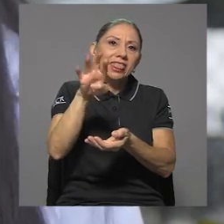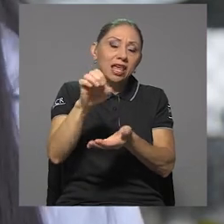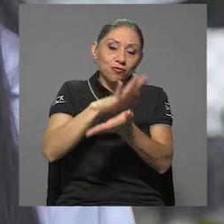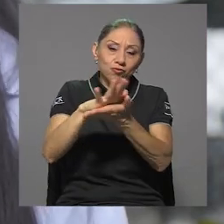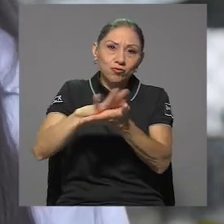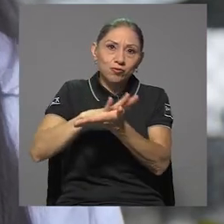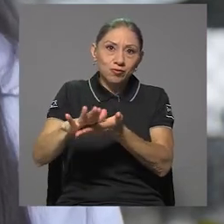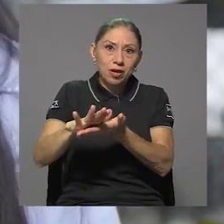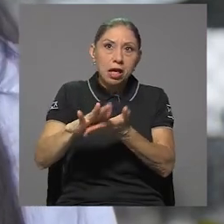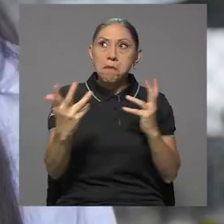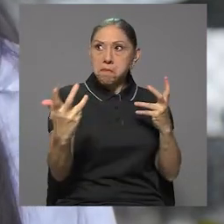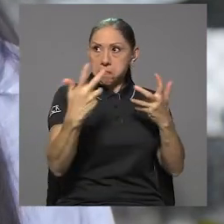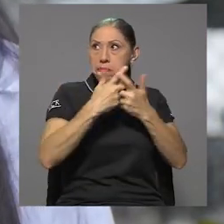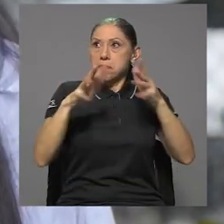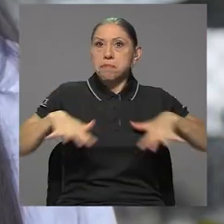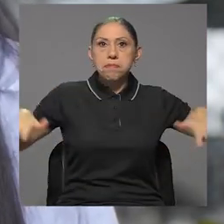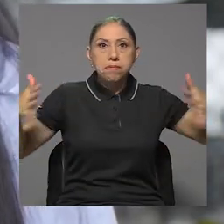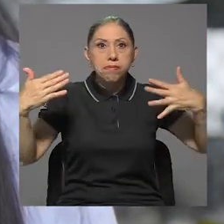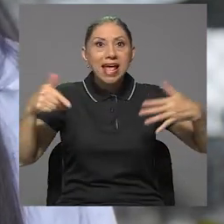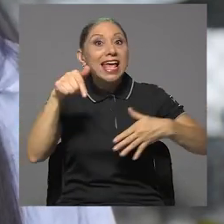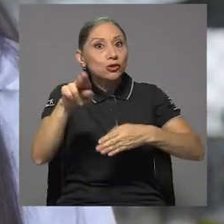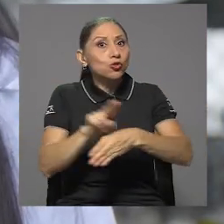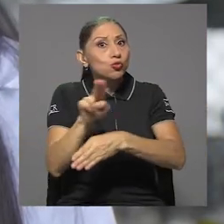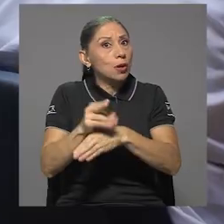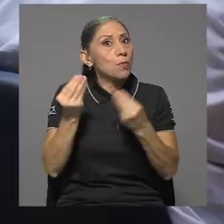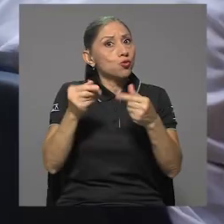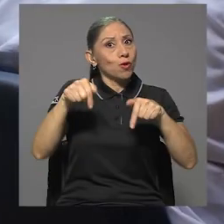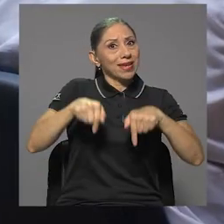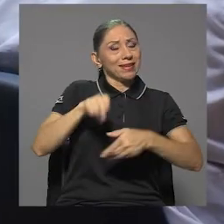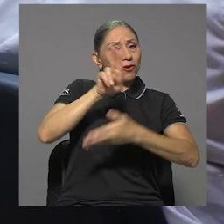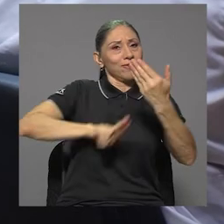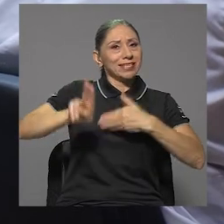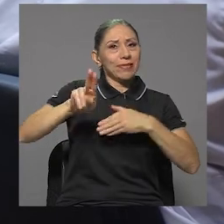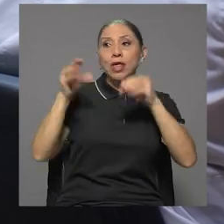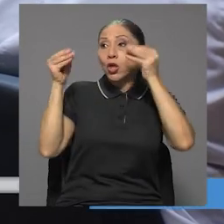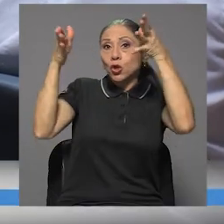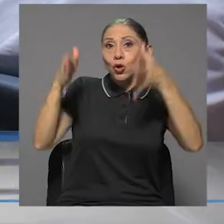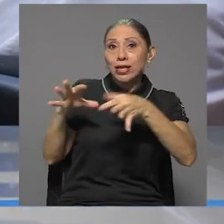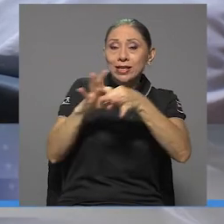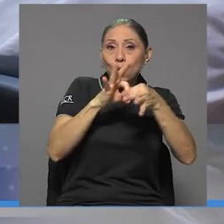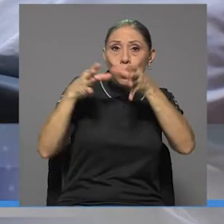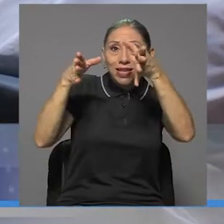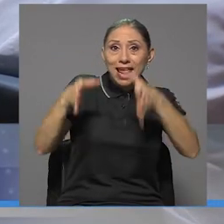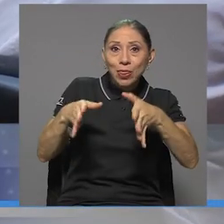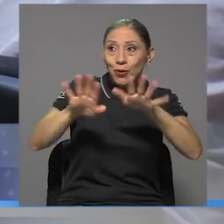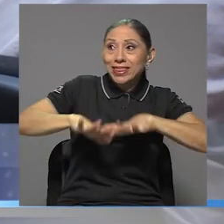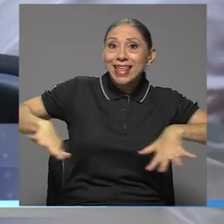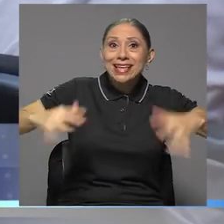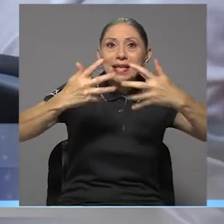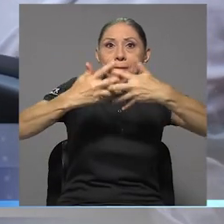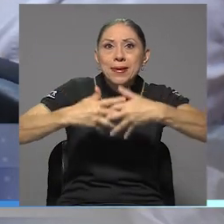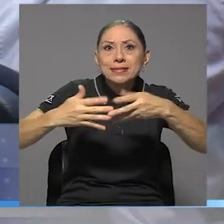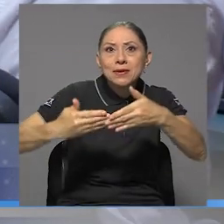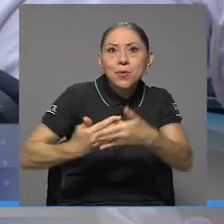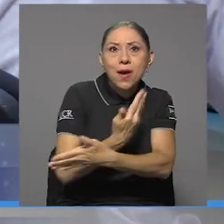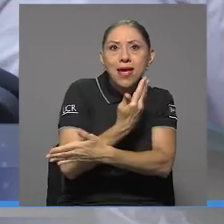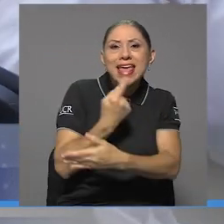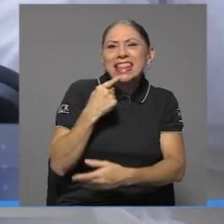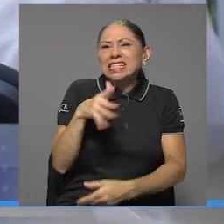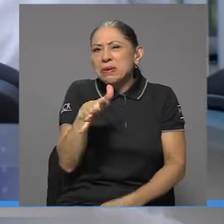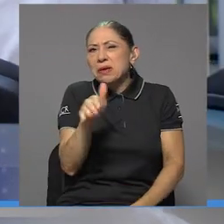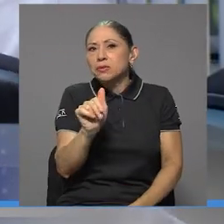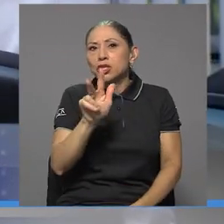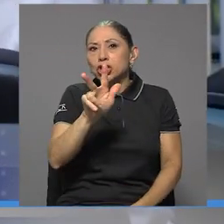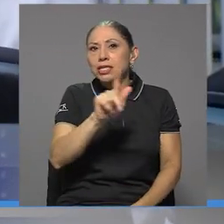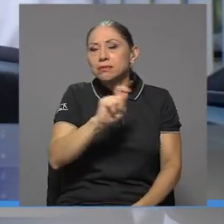producto más consumido en la universidad para limpieza. El docente coordinador de la planta piloto asegura que dentro de tres